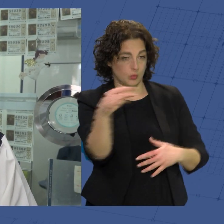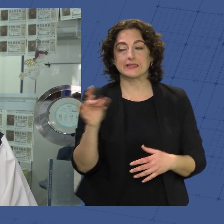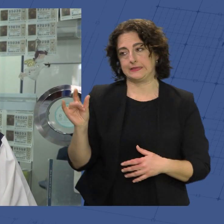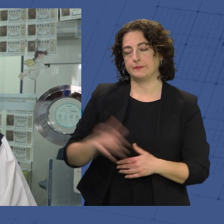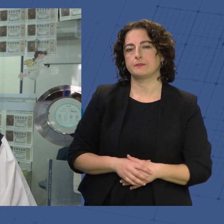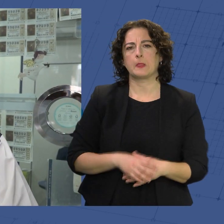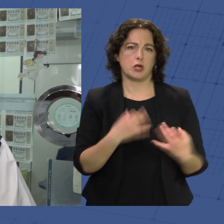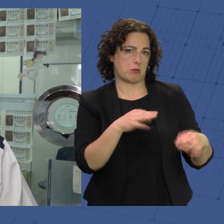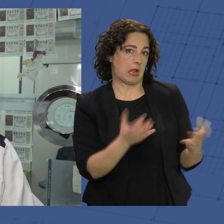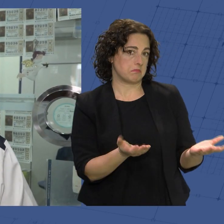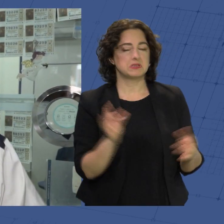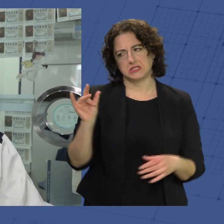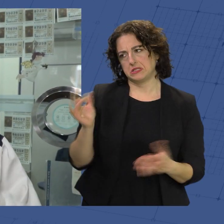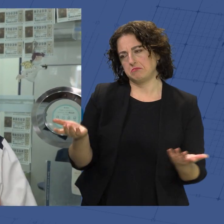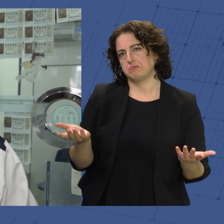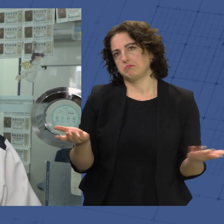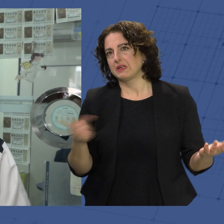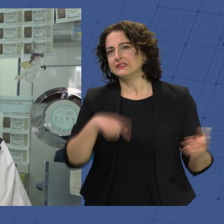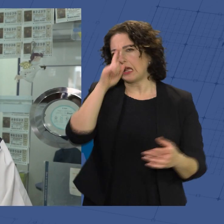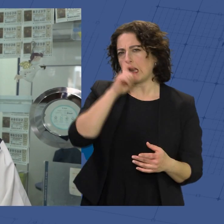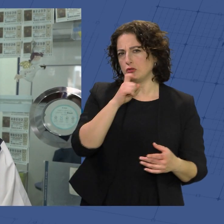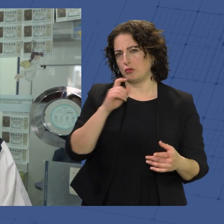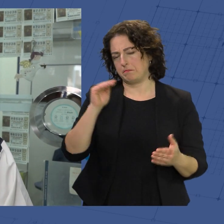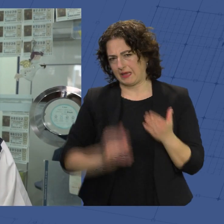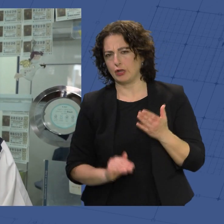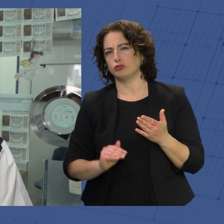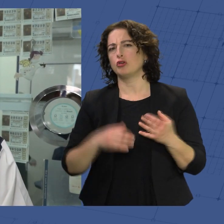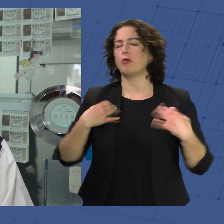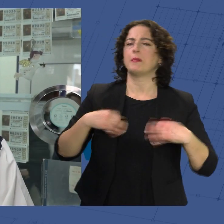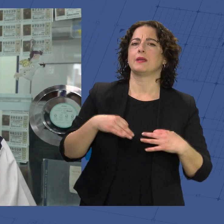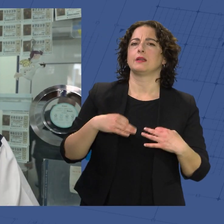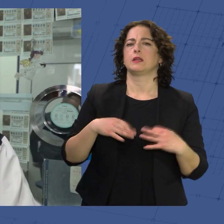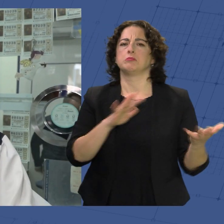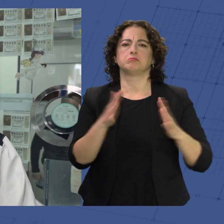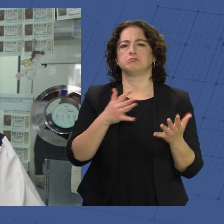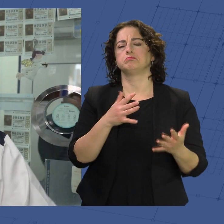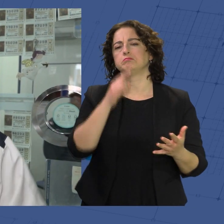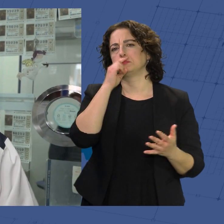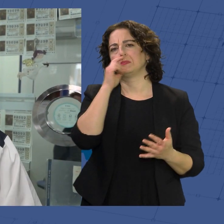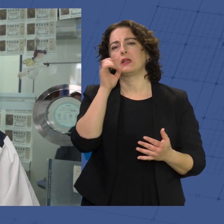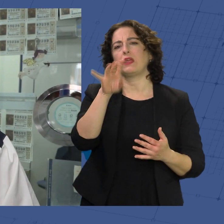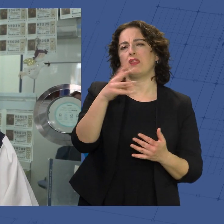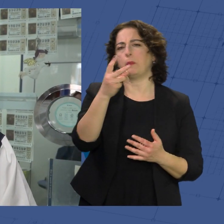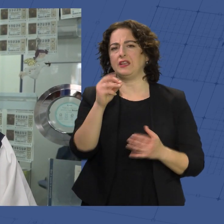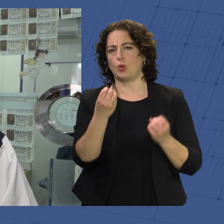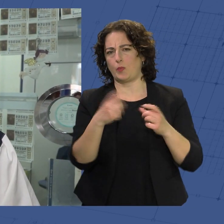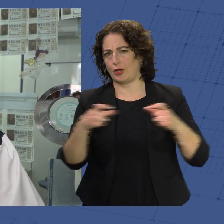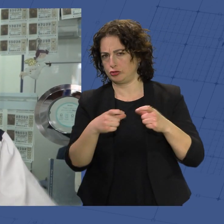¿Es lo normal? Sí, Bueno, este año voy un poquillo, pero siempre he estado sobre 15, 20 números.